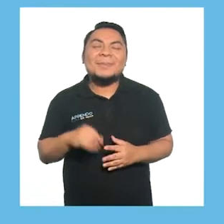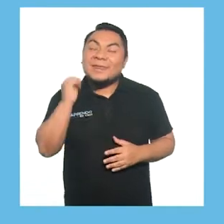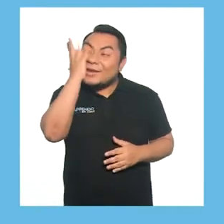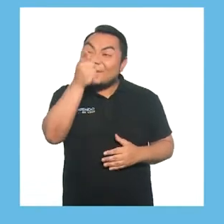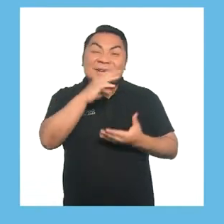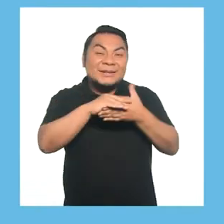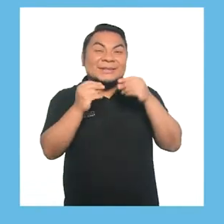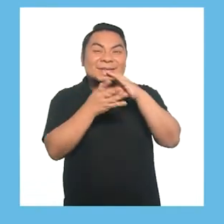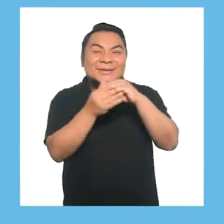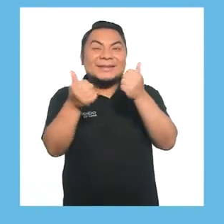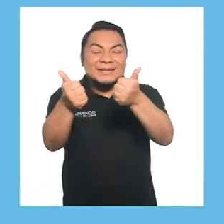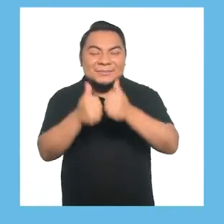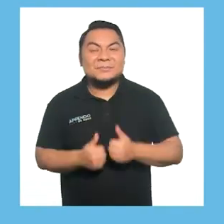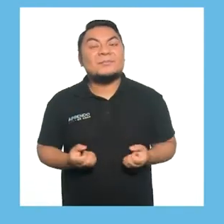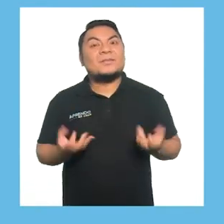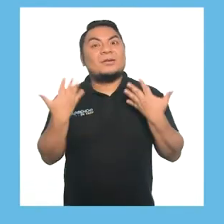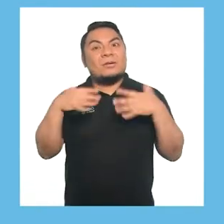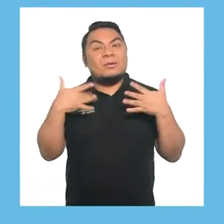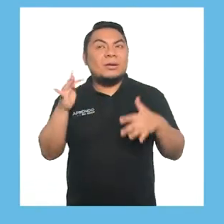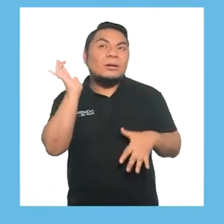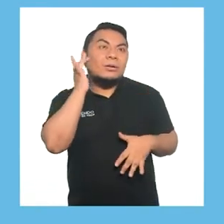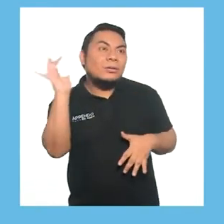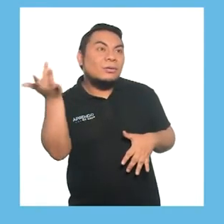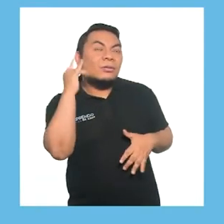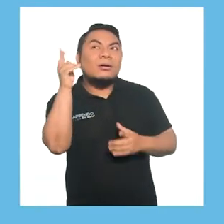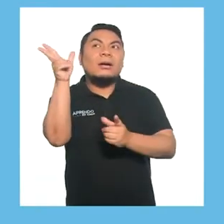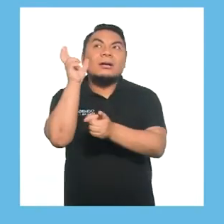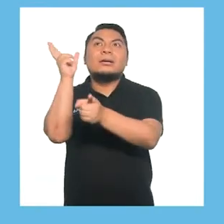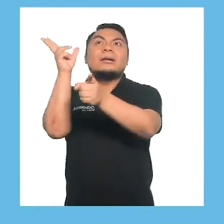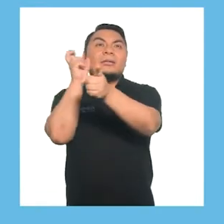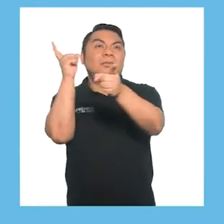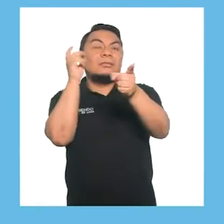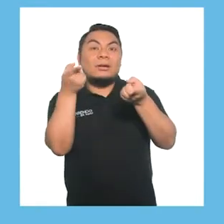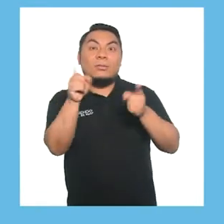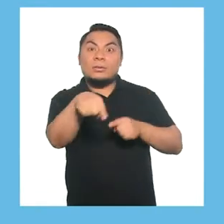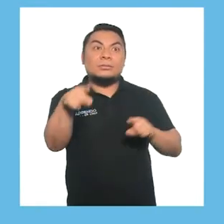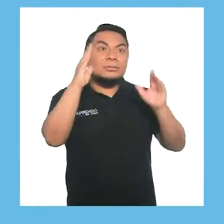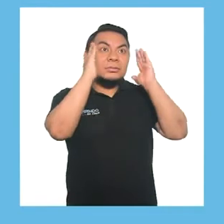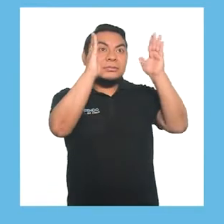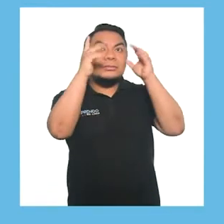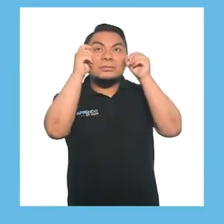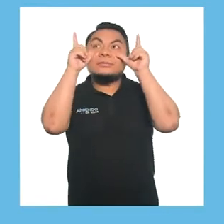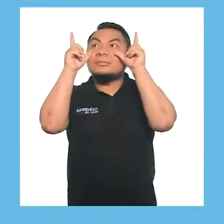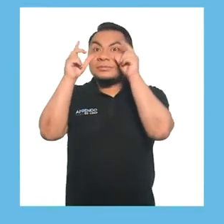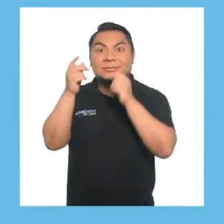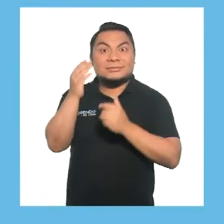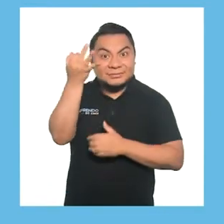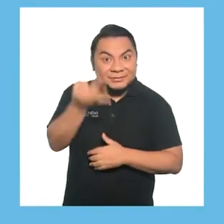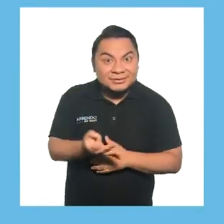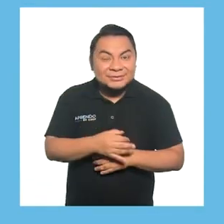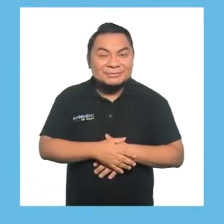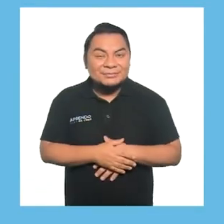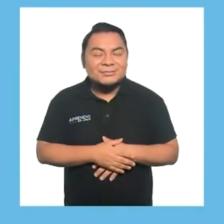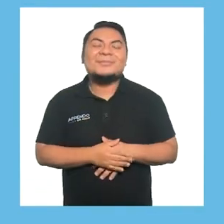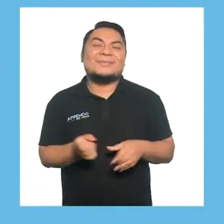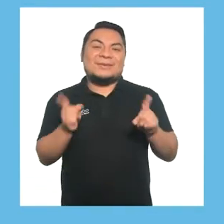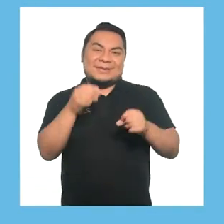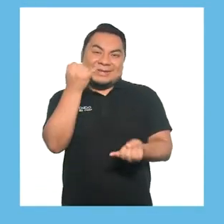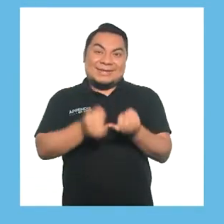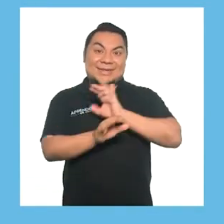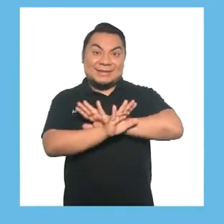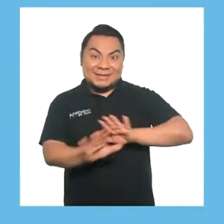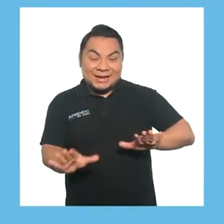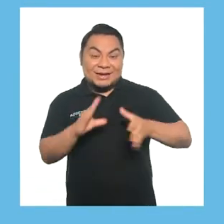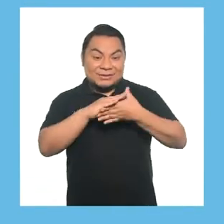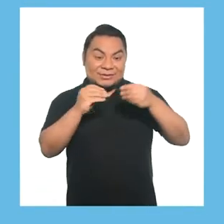¡Qué lindo cuento! Y cuántos sonidos podemos percibir cuando estamos muy atentos, ¿verdad? Al terminar